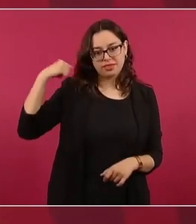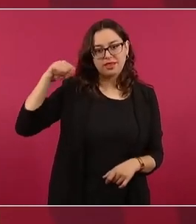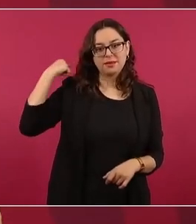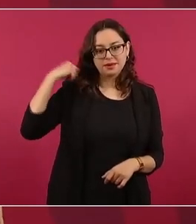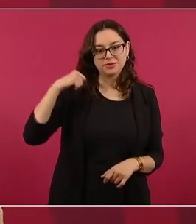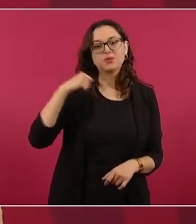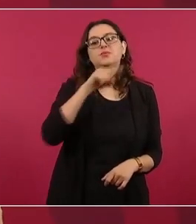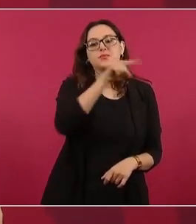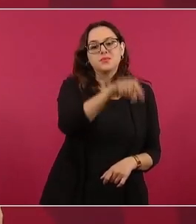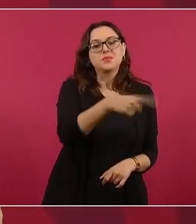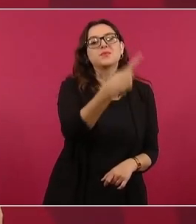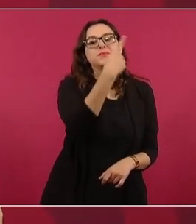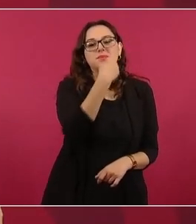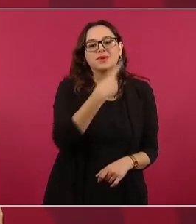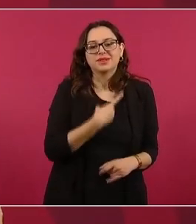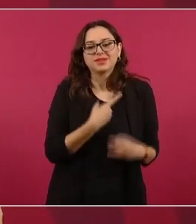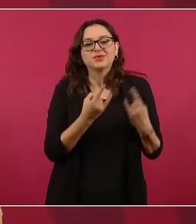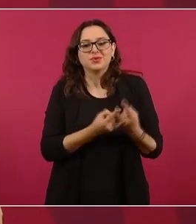en el gobierno